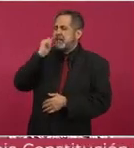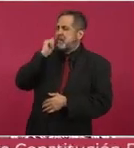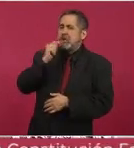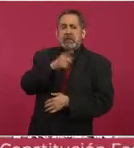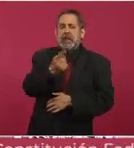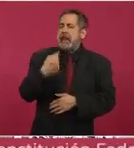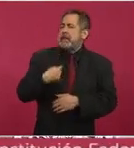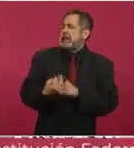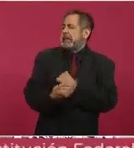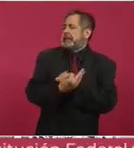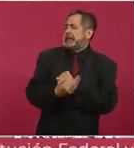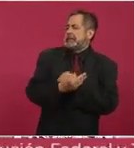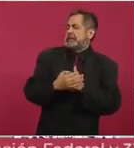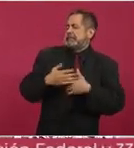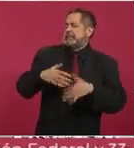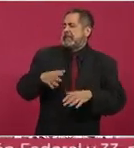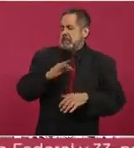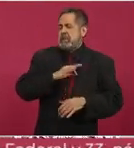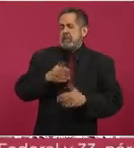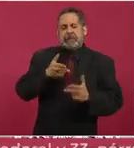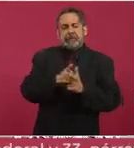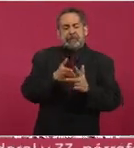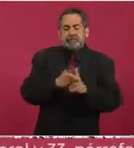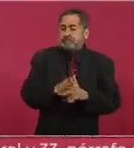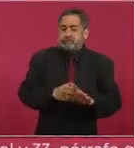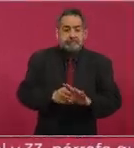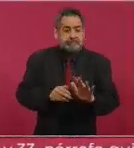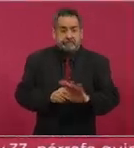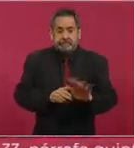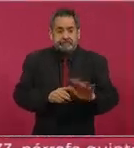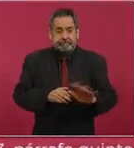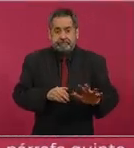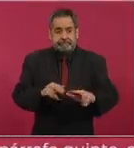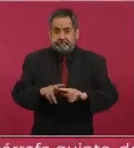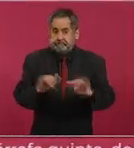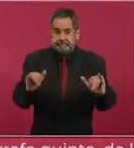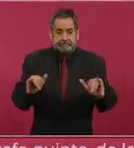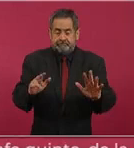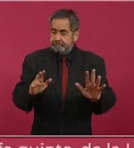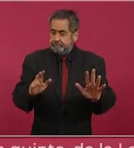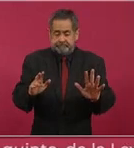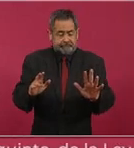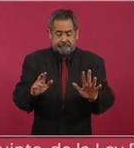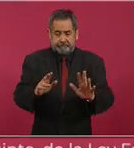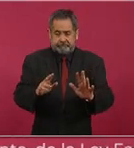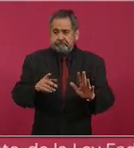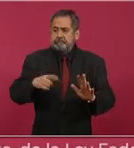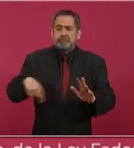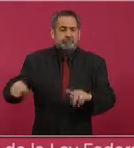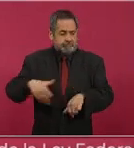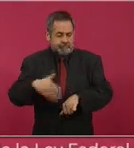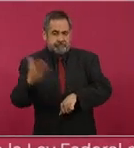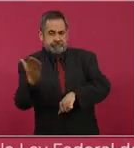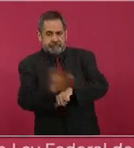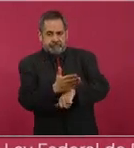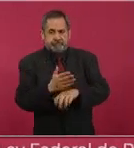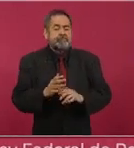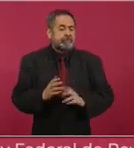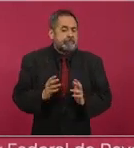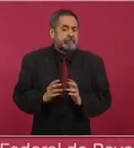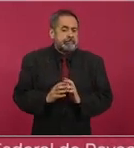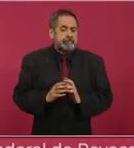con la seguridad de que va a contar con